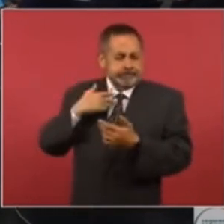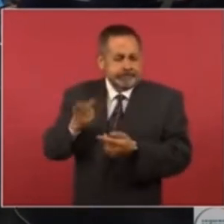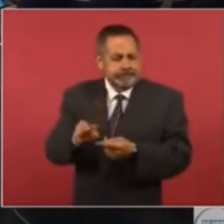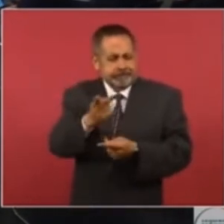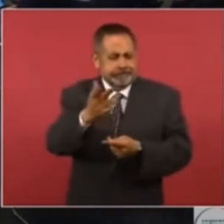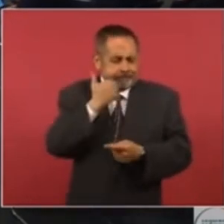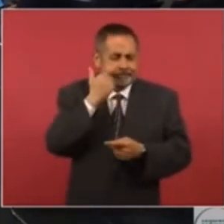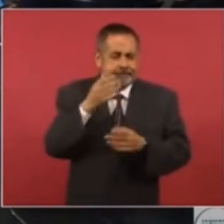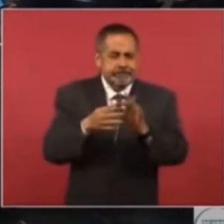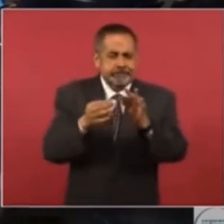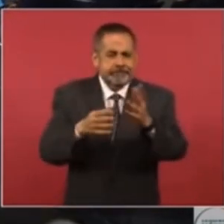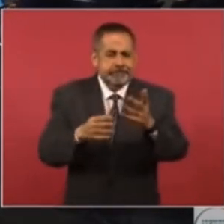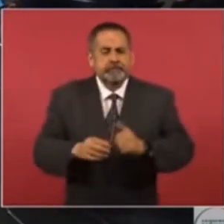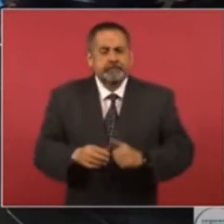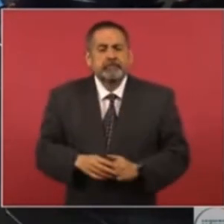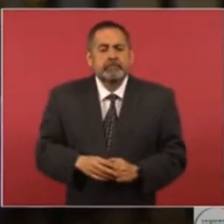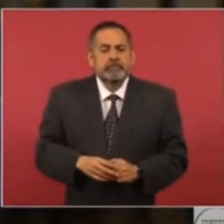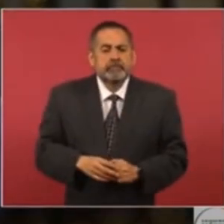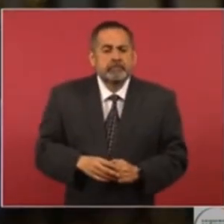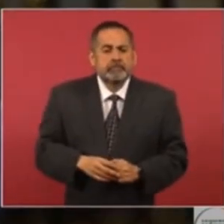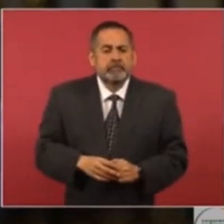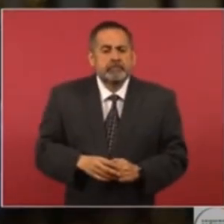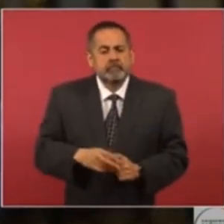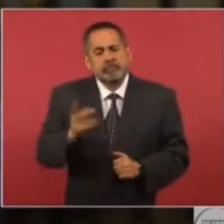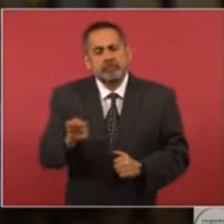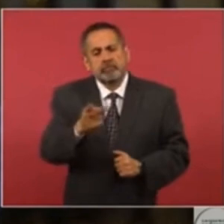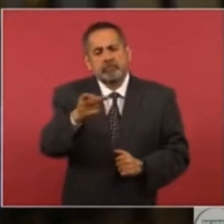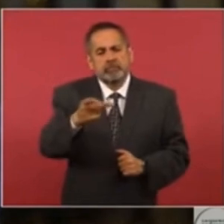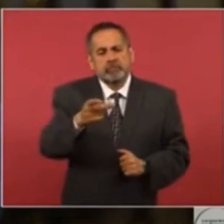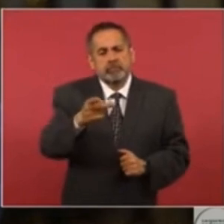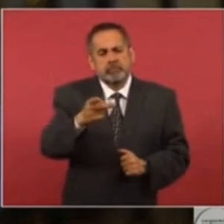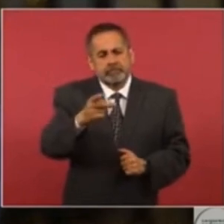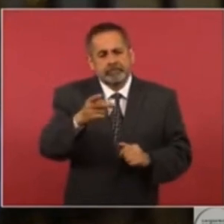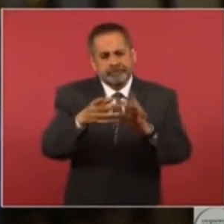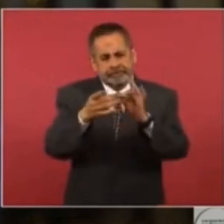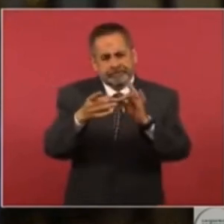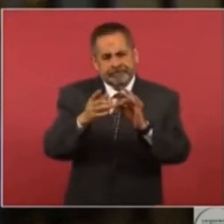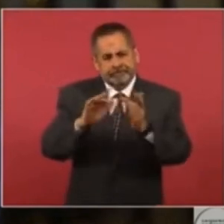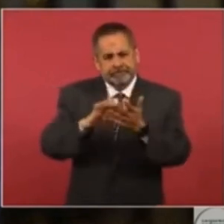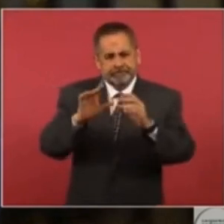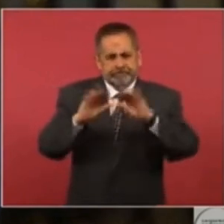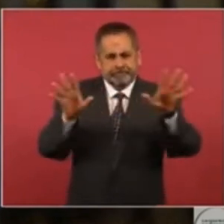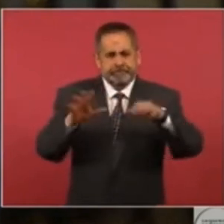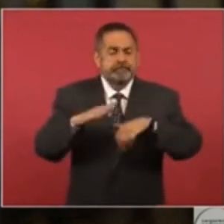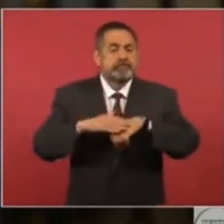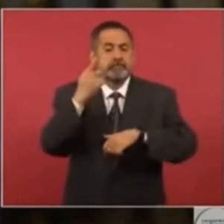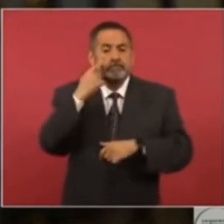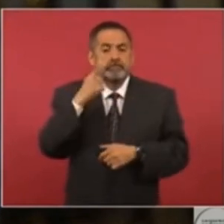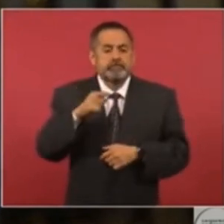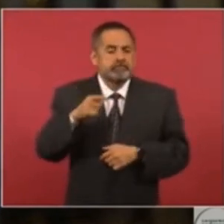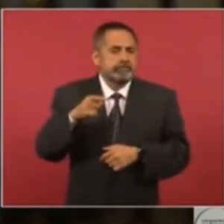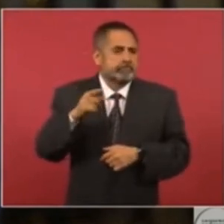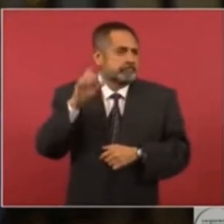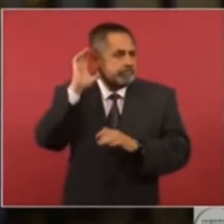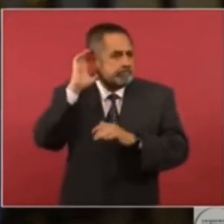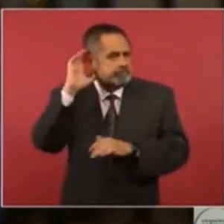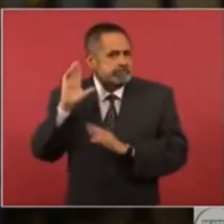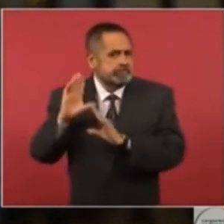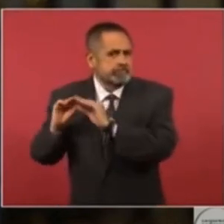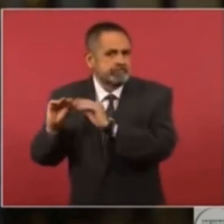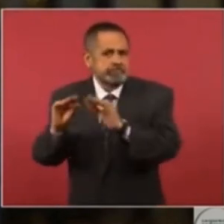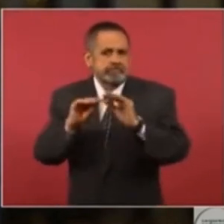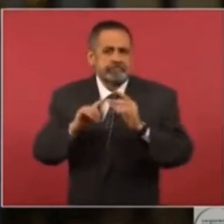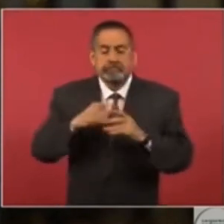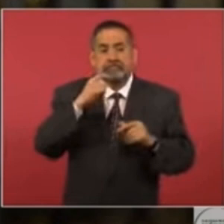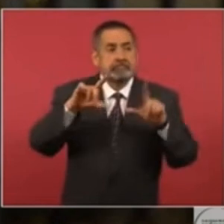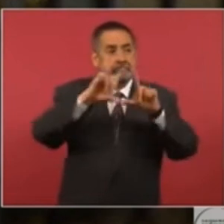obviamente, hacerle la cuestión. Pero bueno, qué bueno que le aclara el tema porque por ahí se estaba rumorando que podría ser a